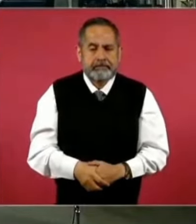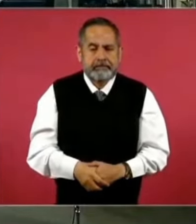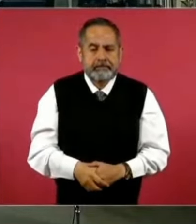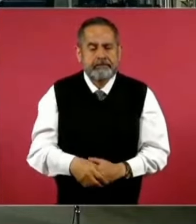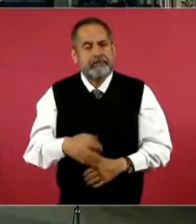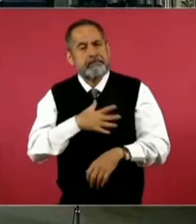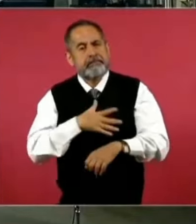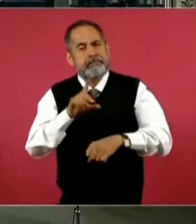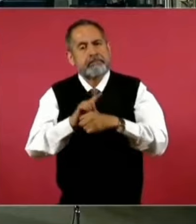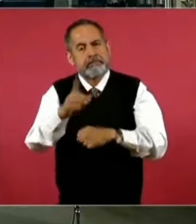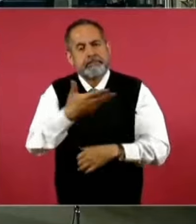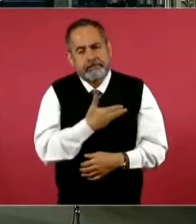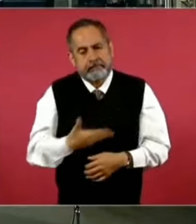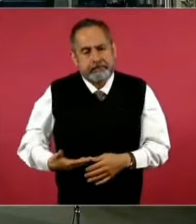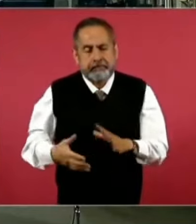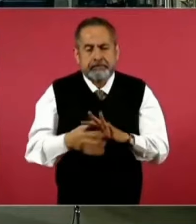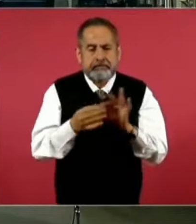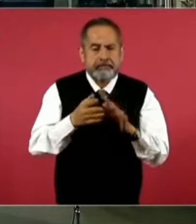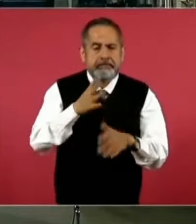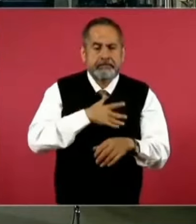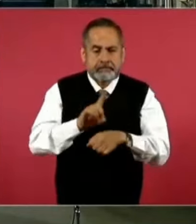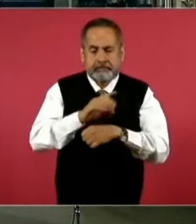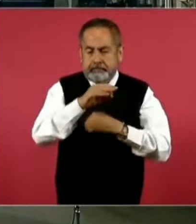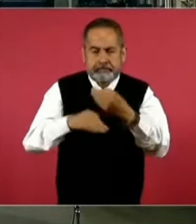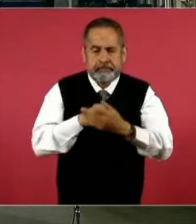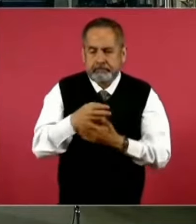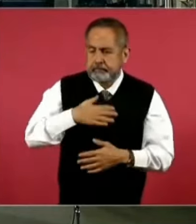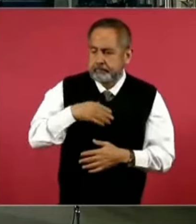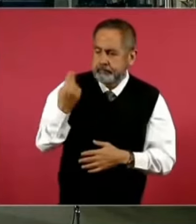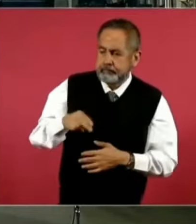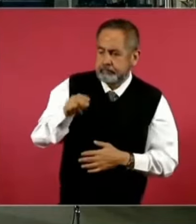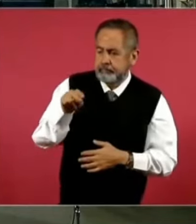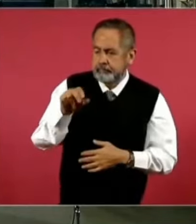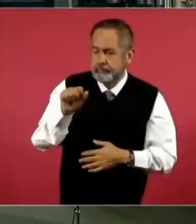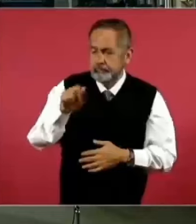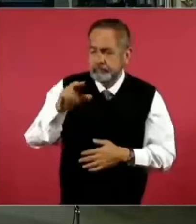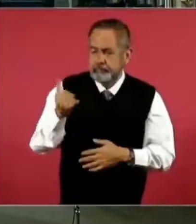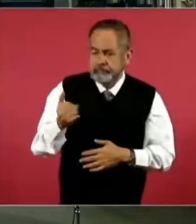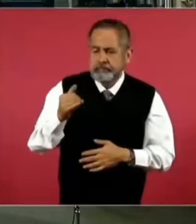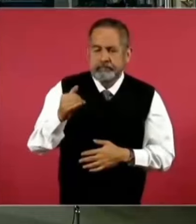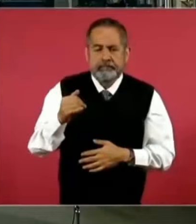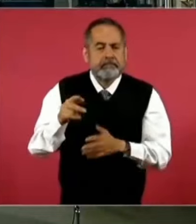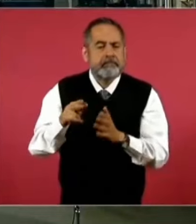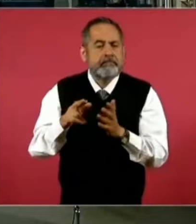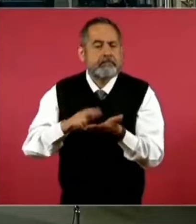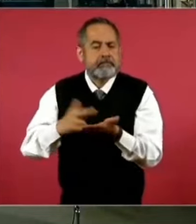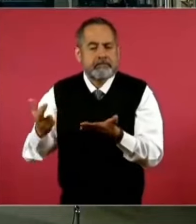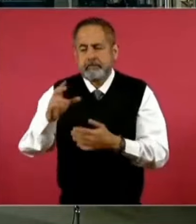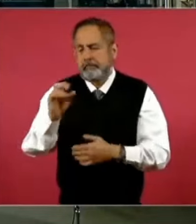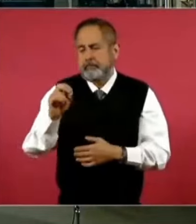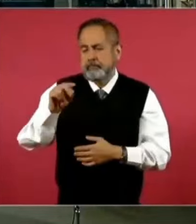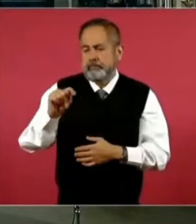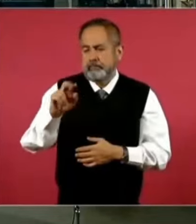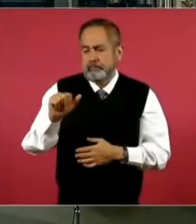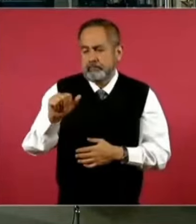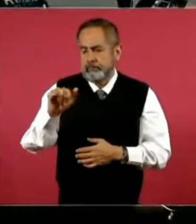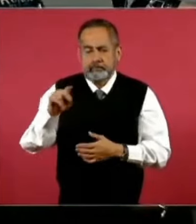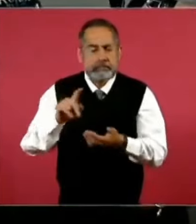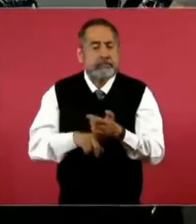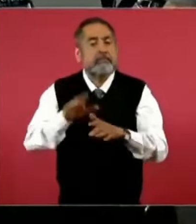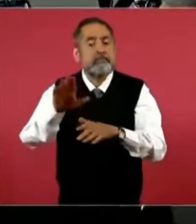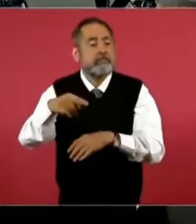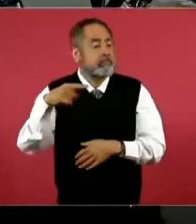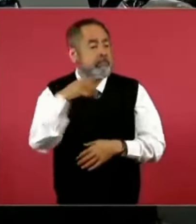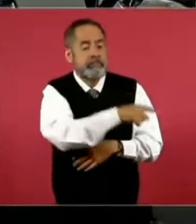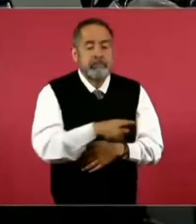Buenos días, presidente. Buenos días a todas y a todos. Nancy Flores de la revista Contralínea. Presidente, en el Tribunal Federal de Justicia